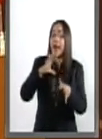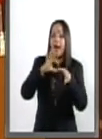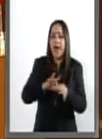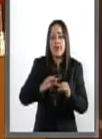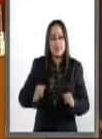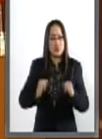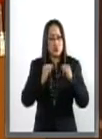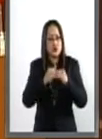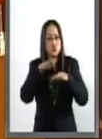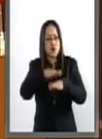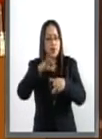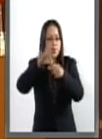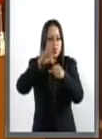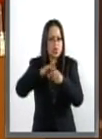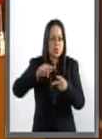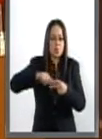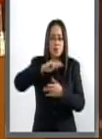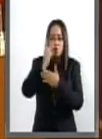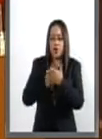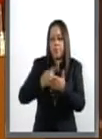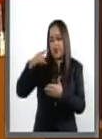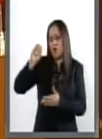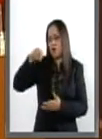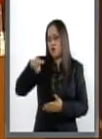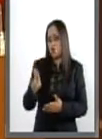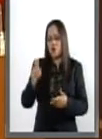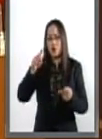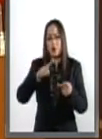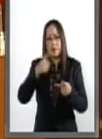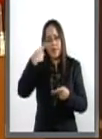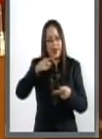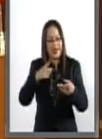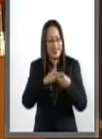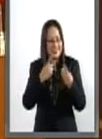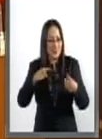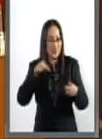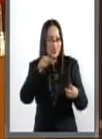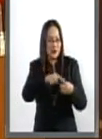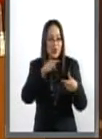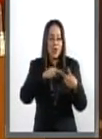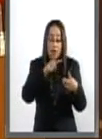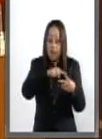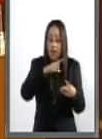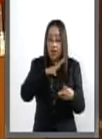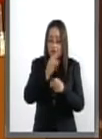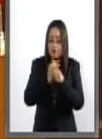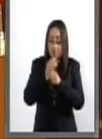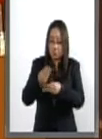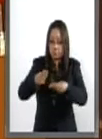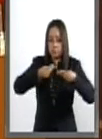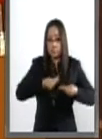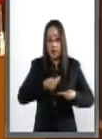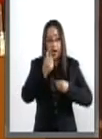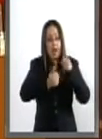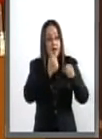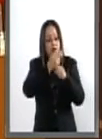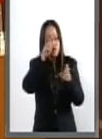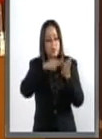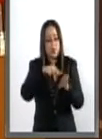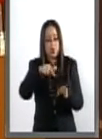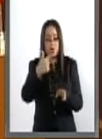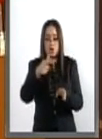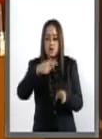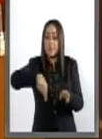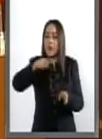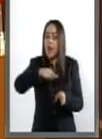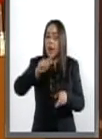y del Programa de Naciones Unidas para el Desarrollo, la democracia mexicana en la elección presidencial del año 2012 le costó